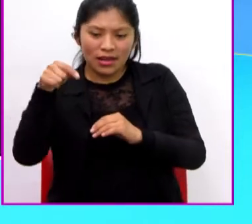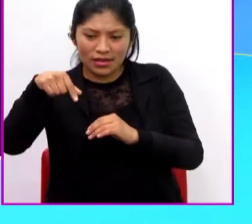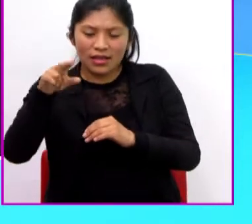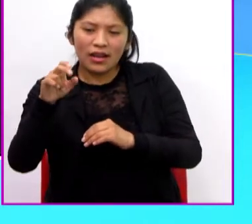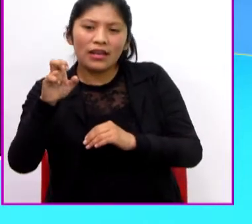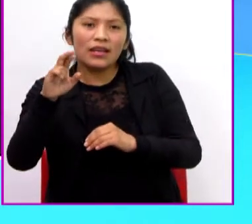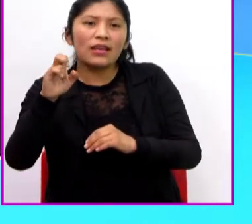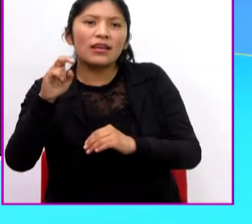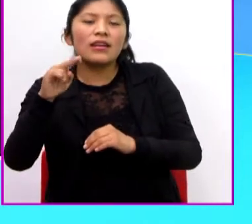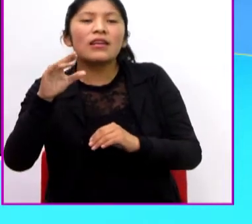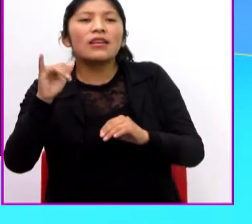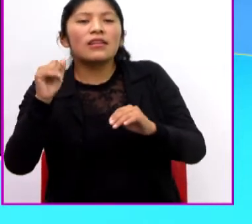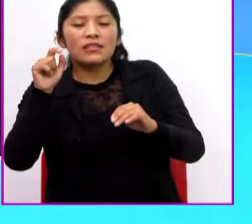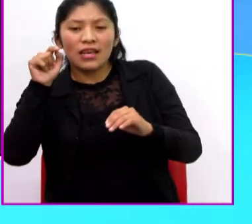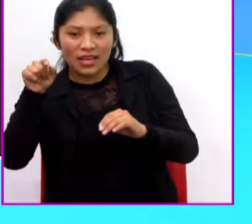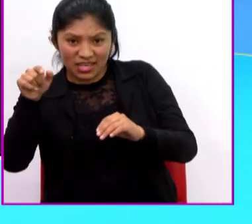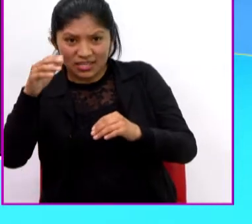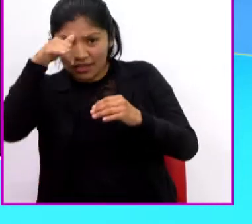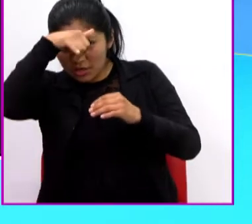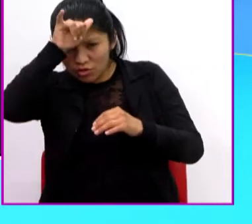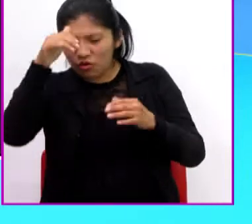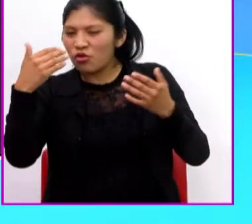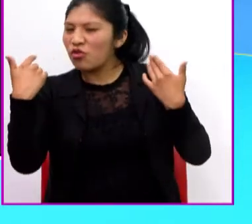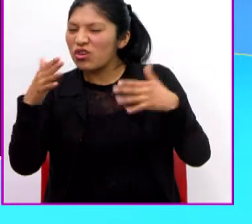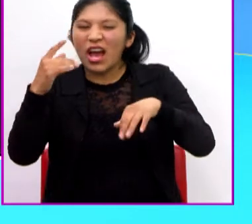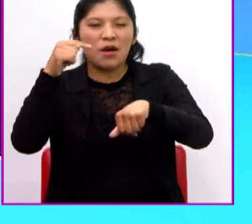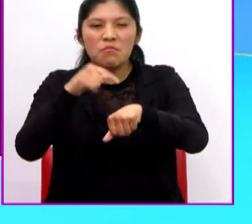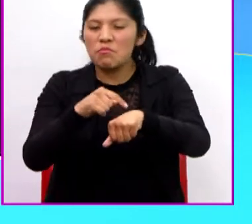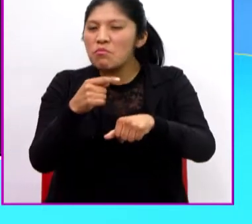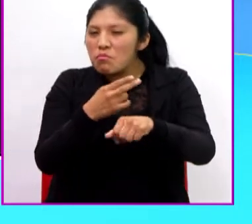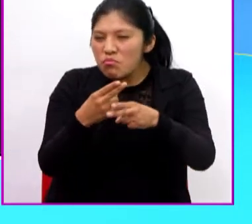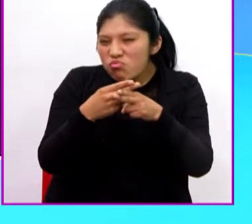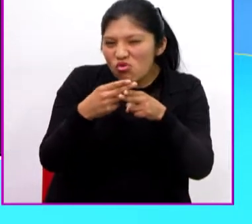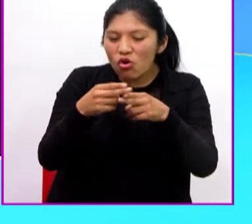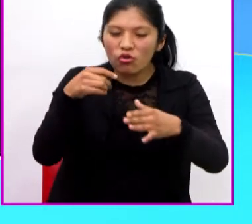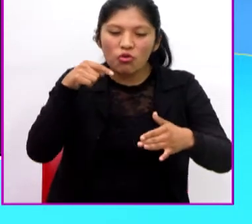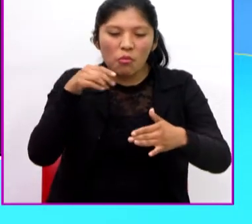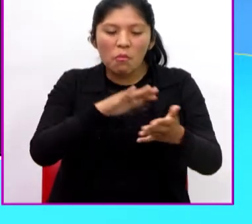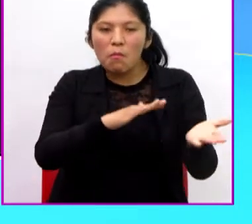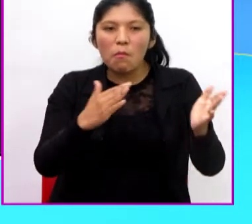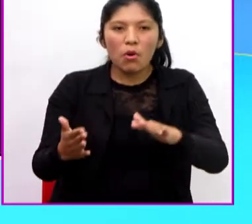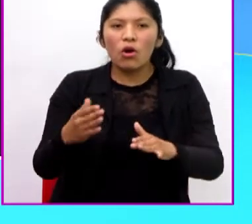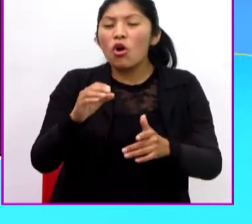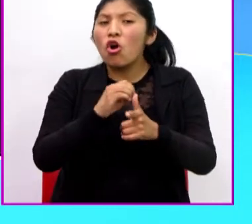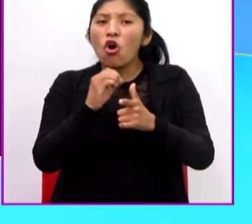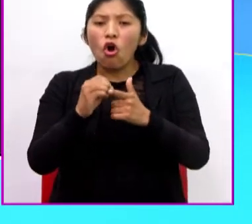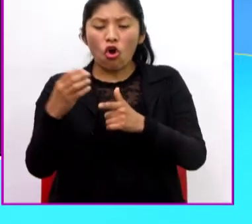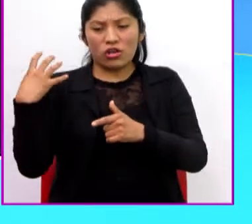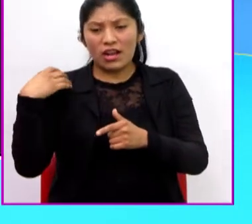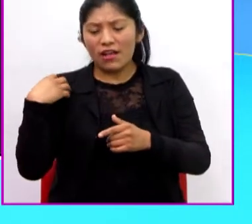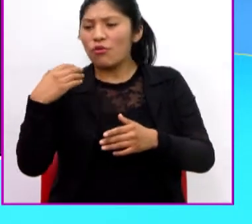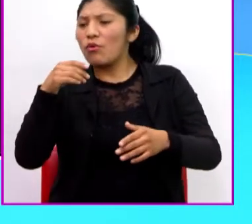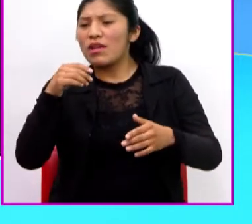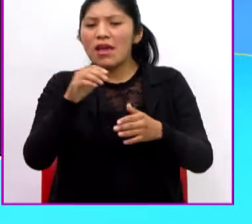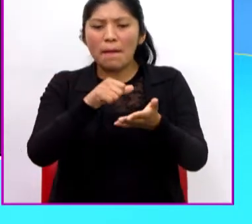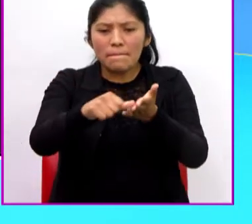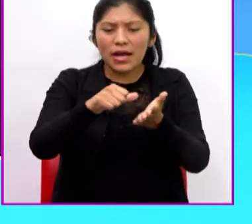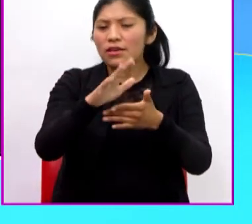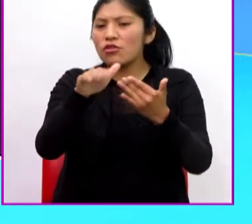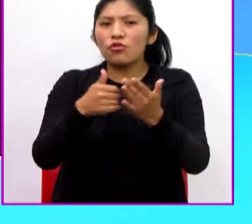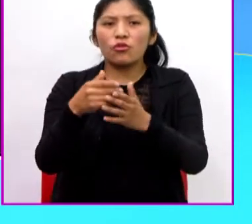querencia. El MISINCO tiene los días contados. O si no, que la doña pague todos los destrozos.